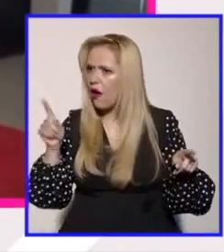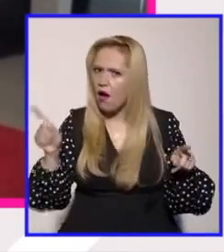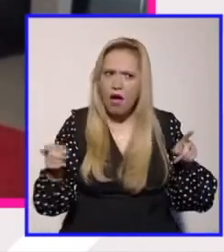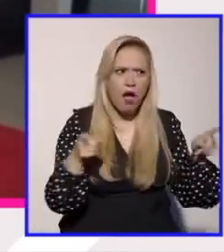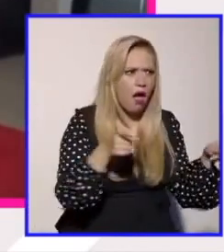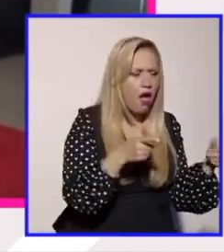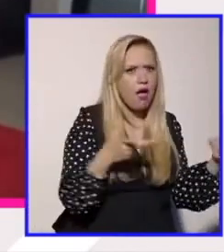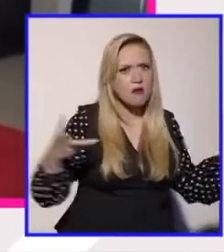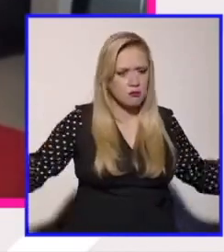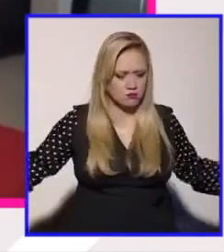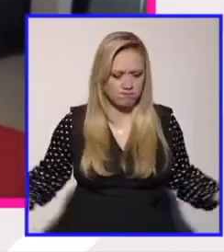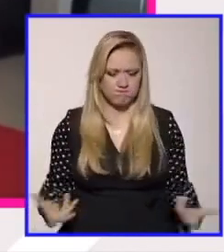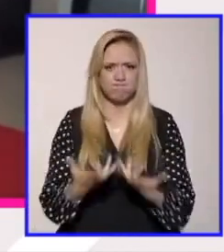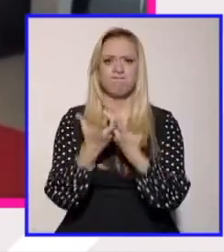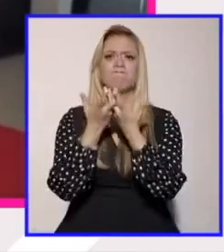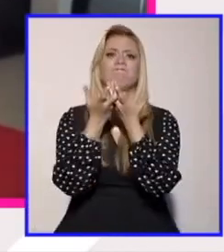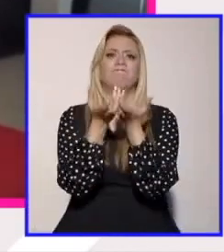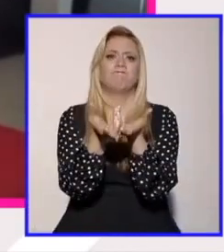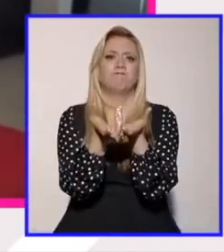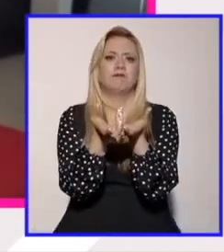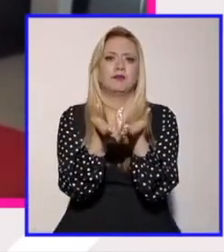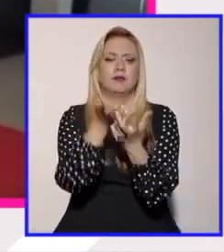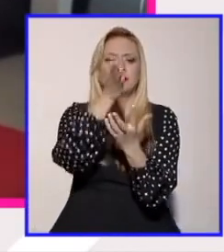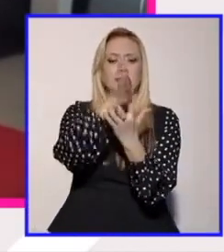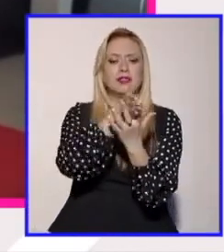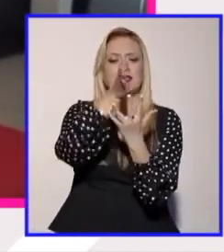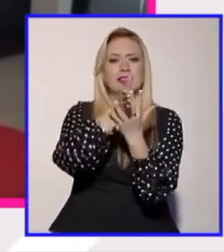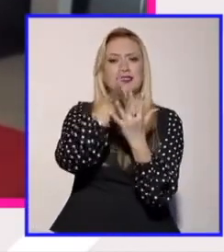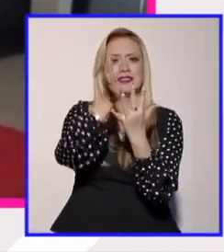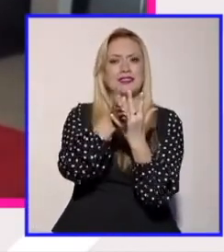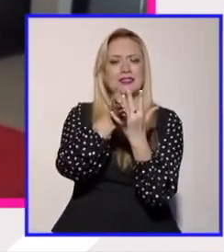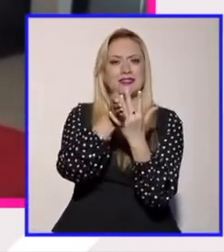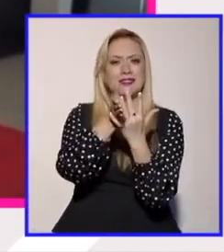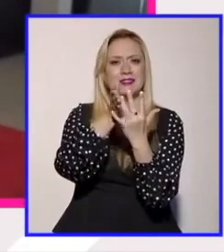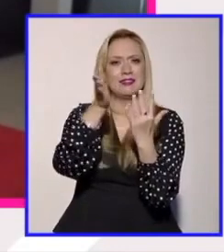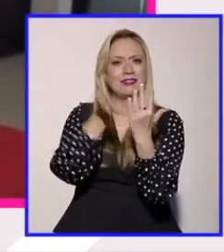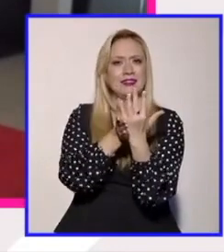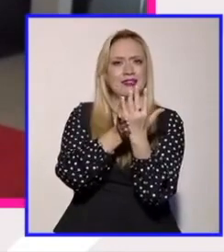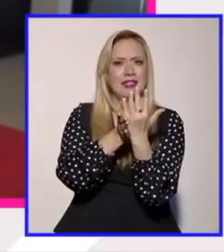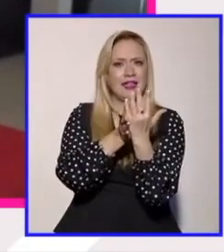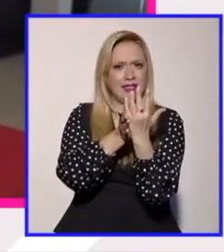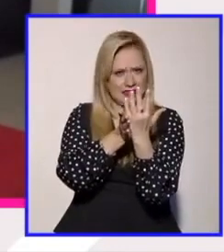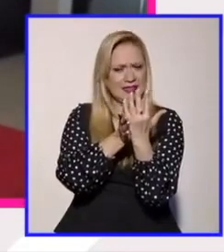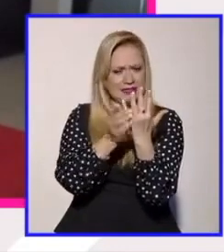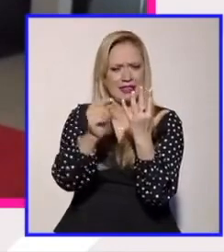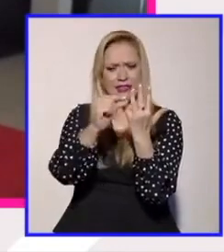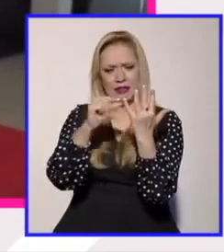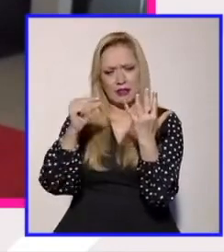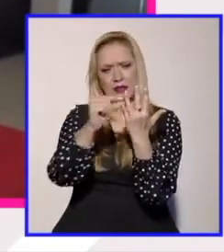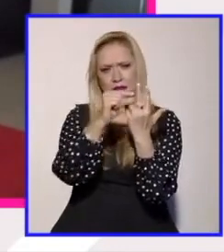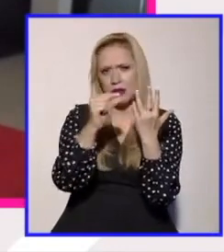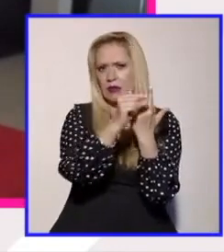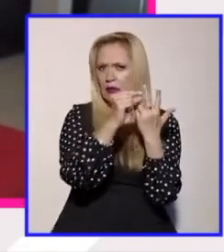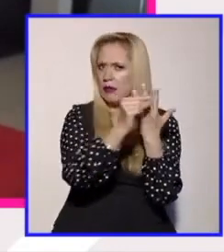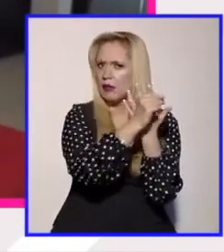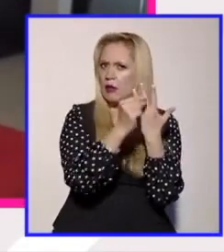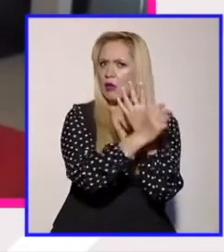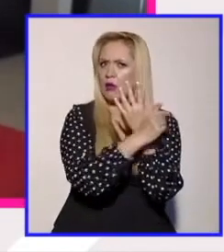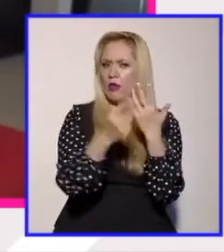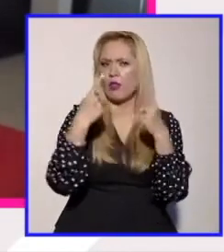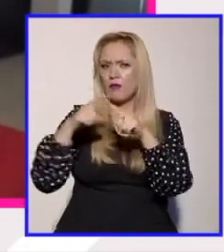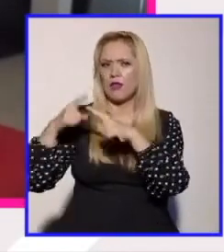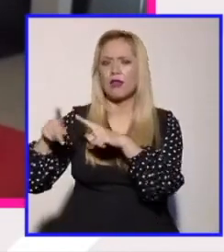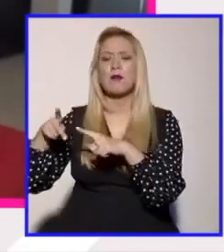y entonces en últimas esas divisiones o sea el que existan muchas ahí sí etiquetas no necesariamente implica que estemos